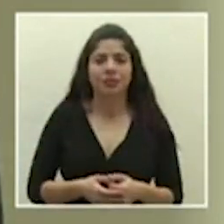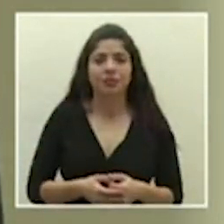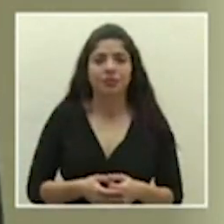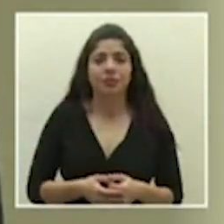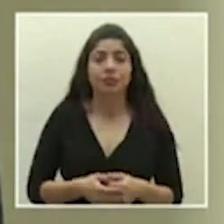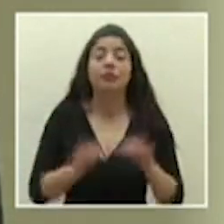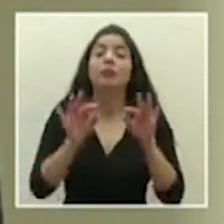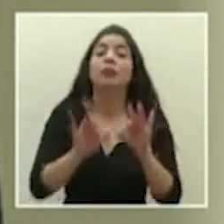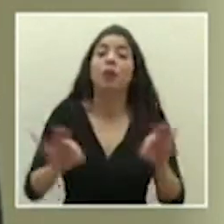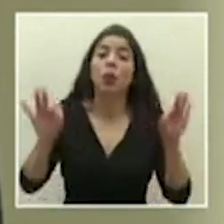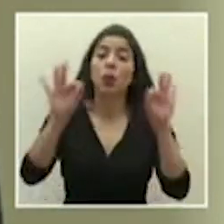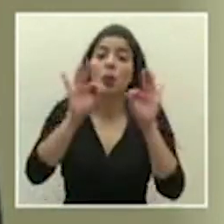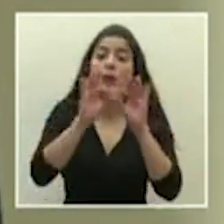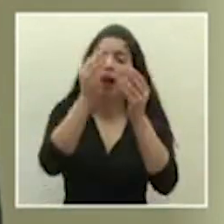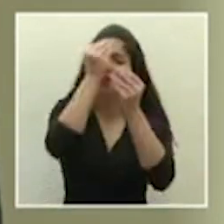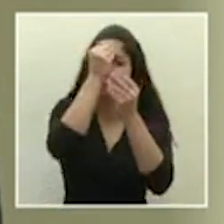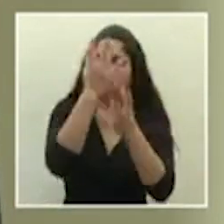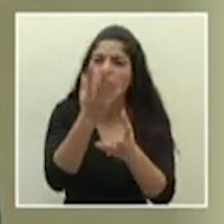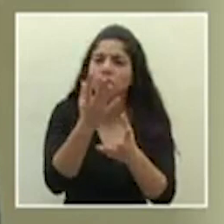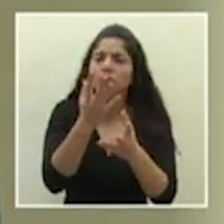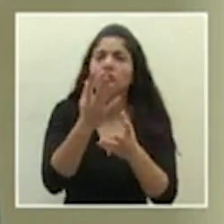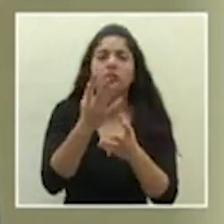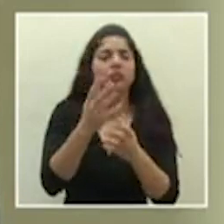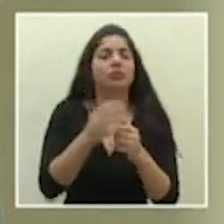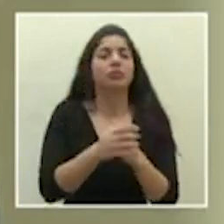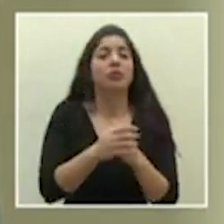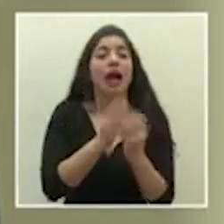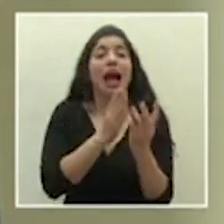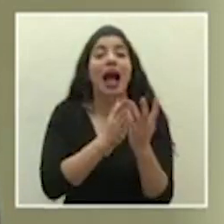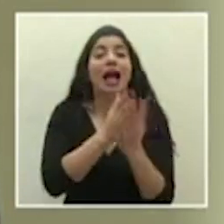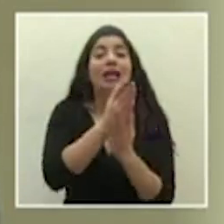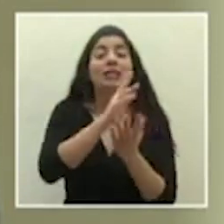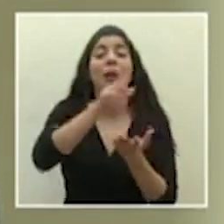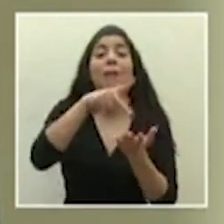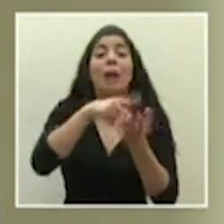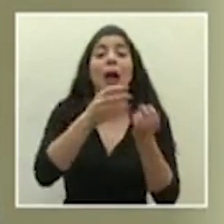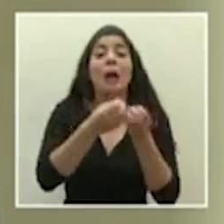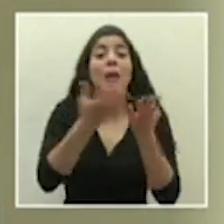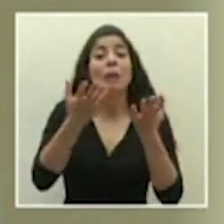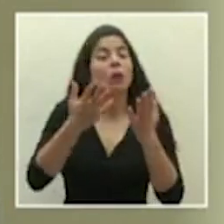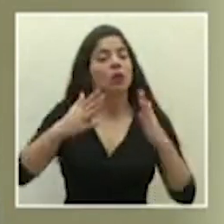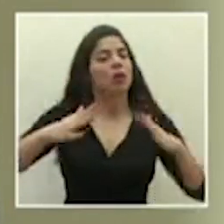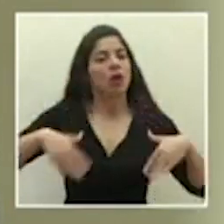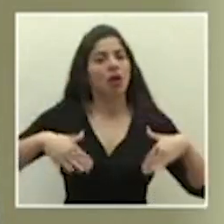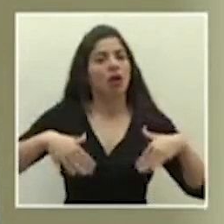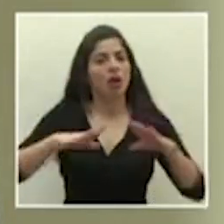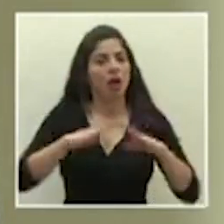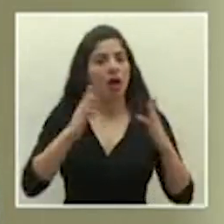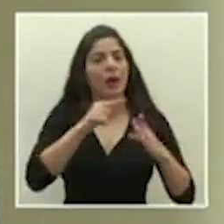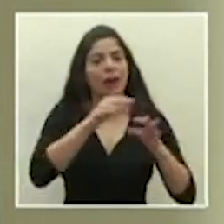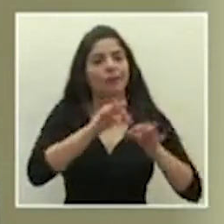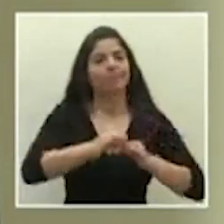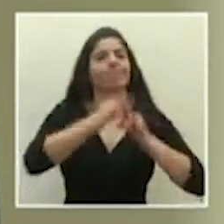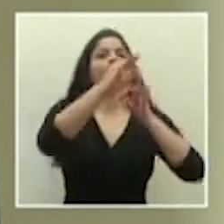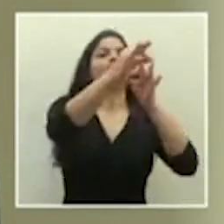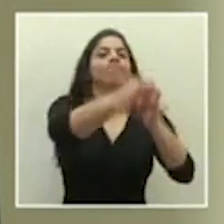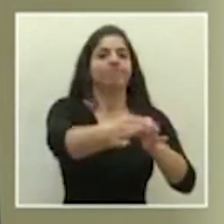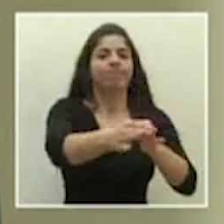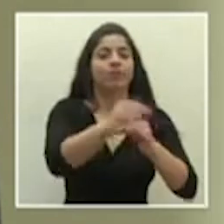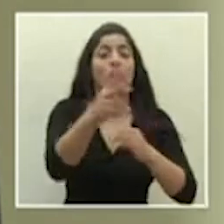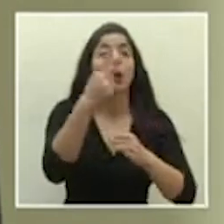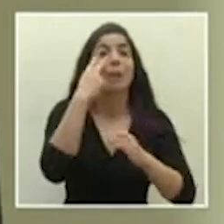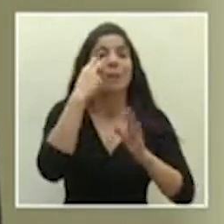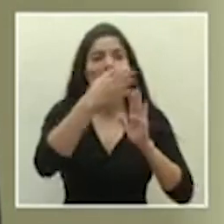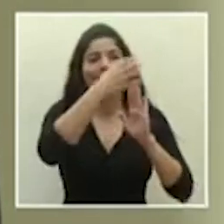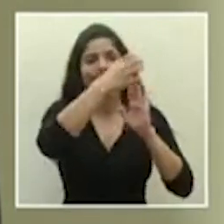Es importante indicar que no se habilitará el acceso a parques públicos en esta fase, eso se va a posponer. Ustedes vieron que no